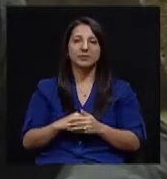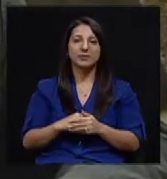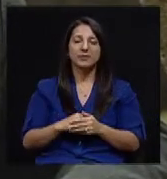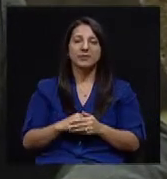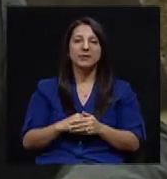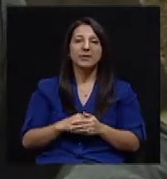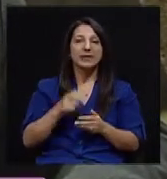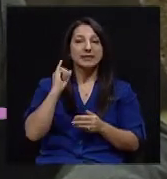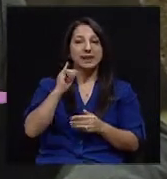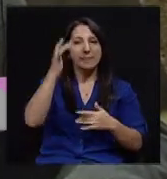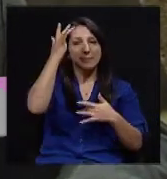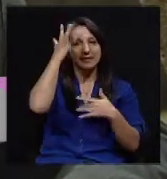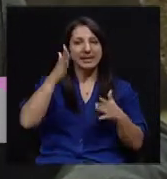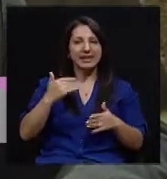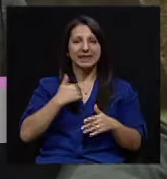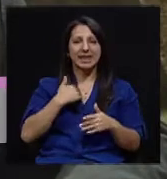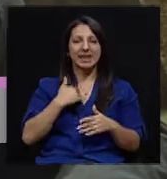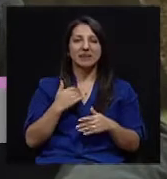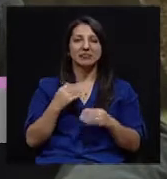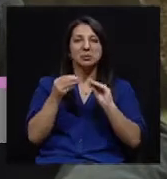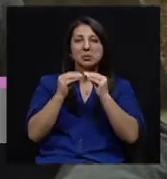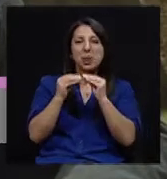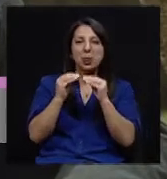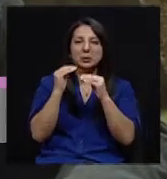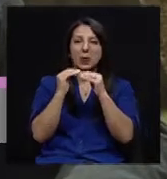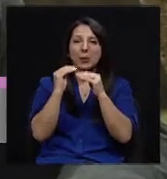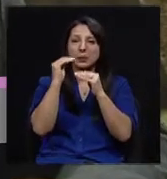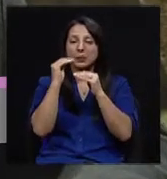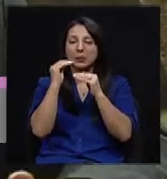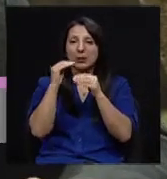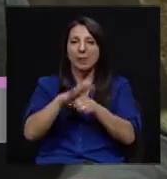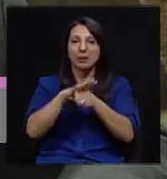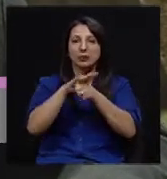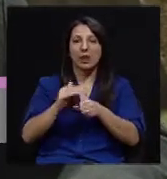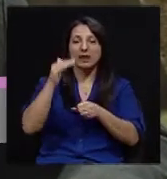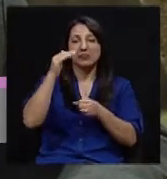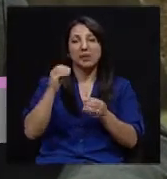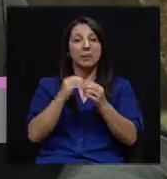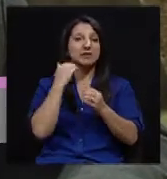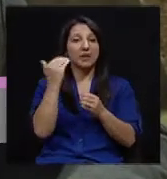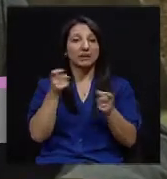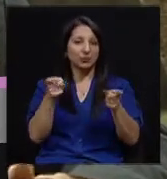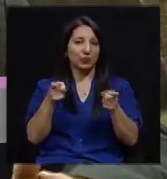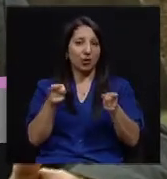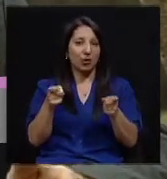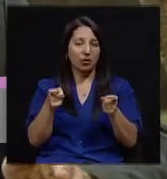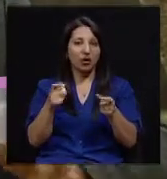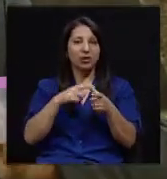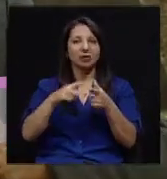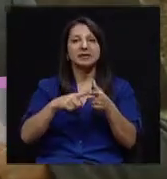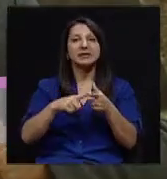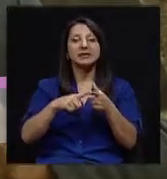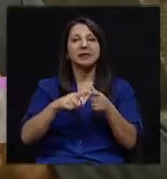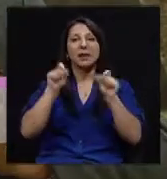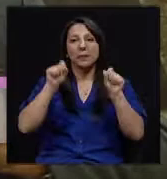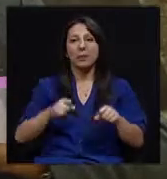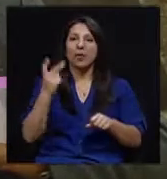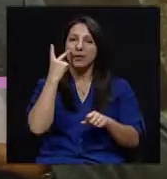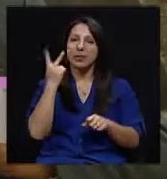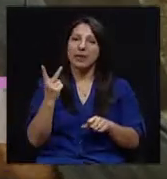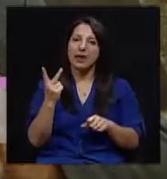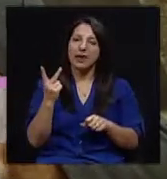Si es un paciente que tiene apenas cifras discretas de presión arterial, es mucho más fácil controlarlo, y por lo tanto se puede ver